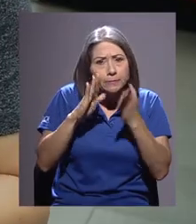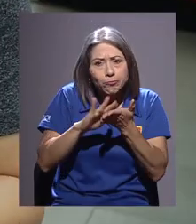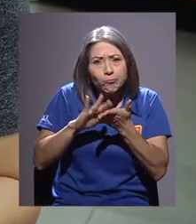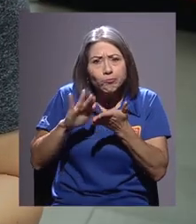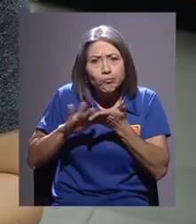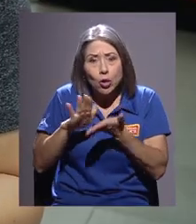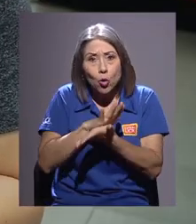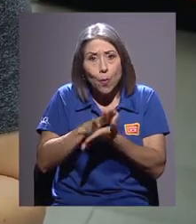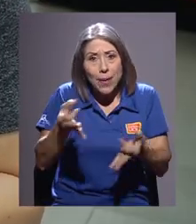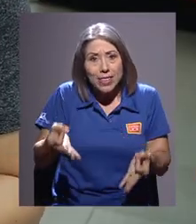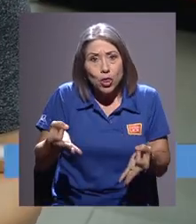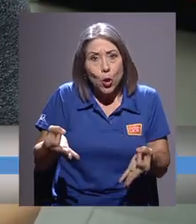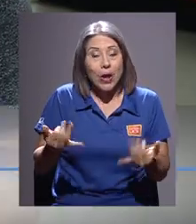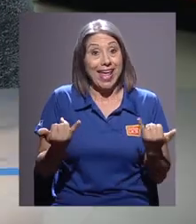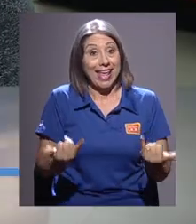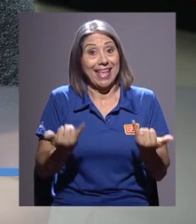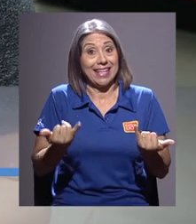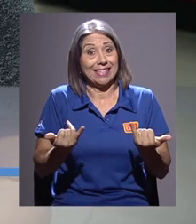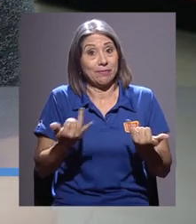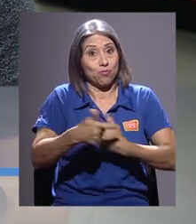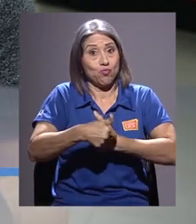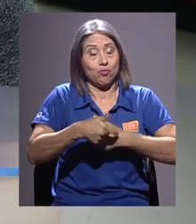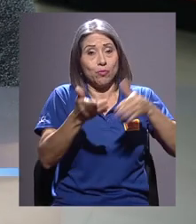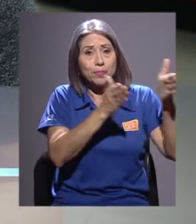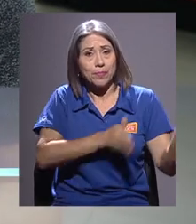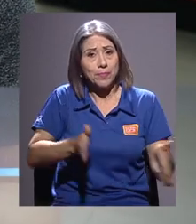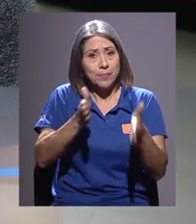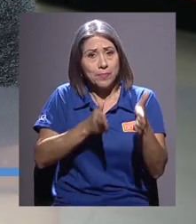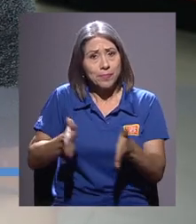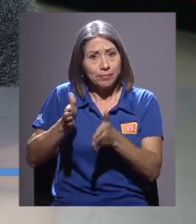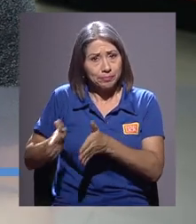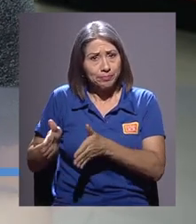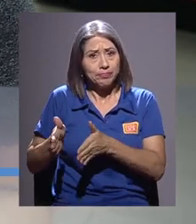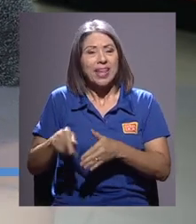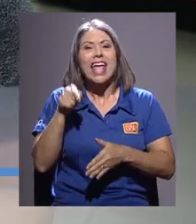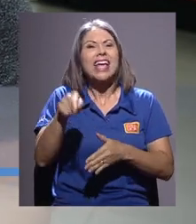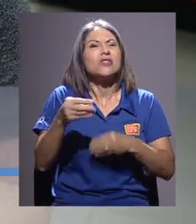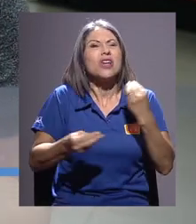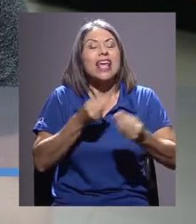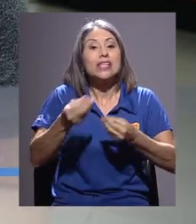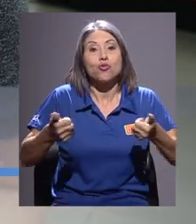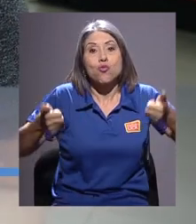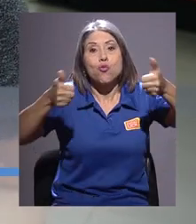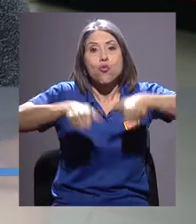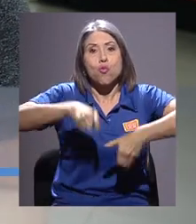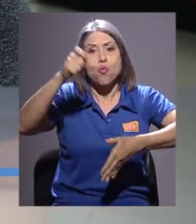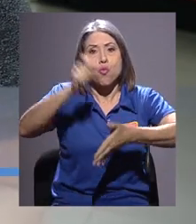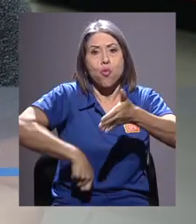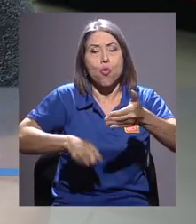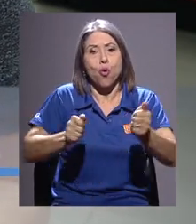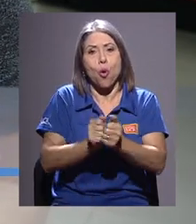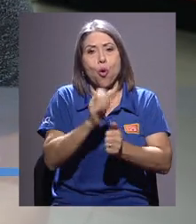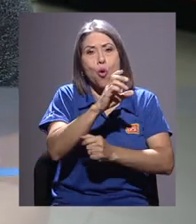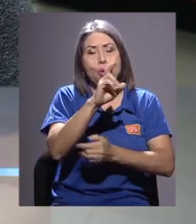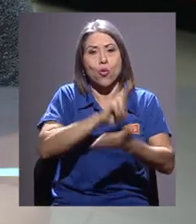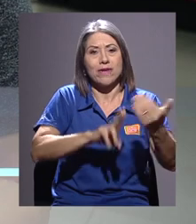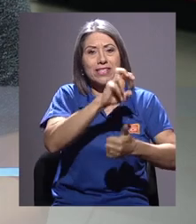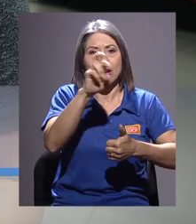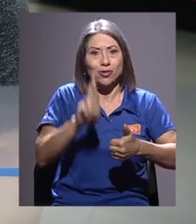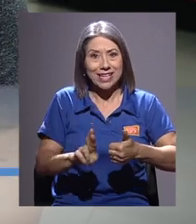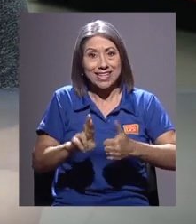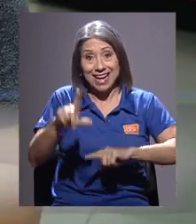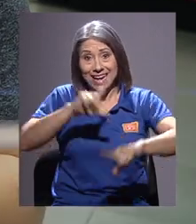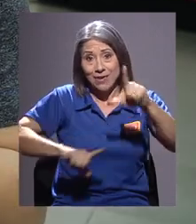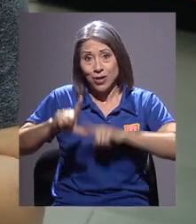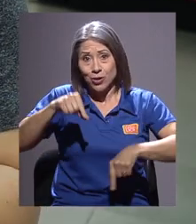De hecho, ahorita en este momento tenemos un plan que de hecho es una colaboración, convenio que vamos a firmar con la Universidad de Costa Rica, con el laboratorio